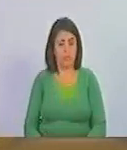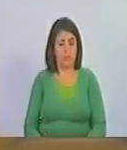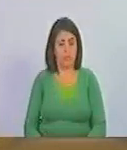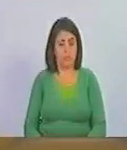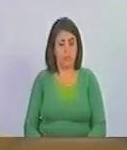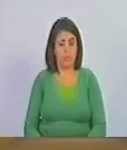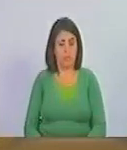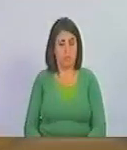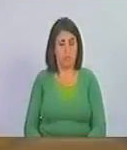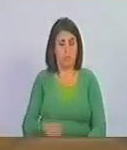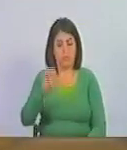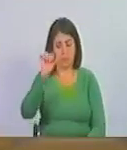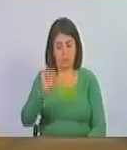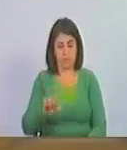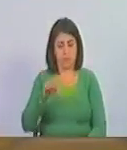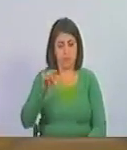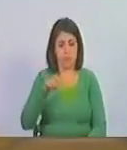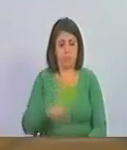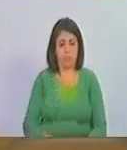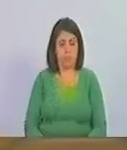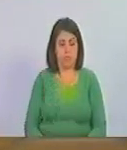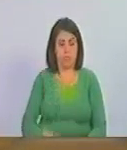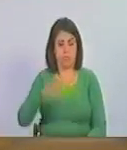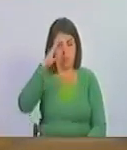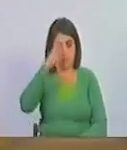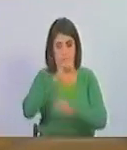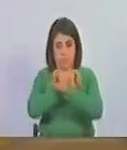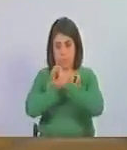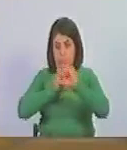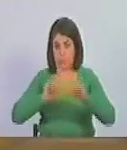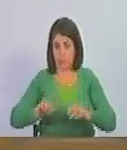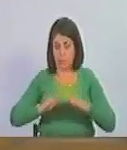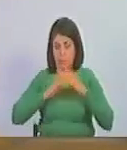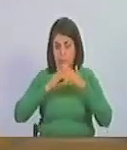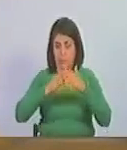en el sur la armada la armada fundamentalmente